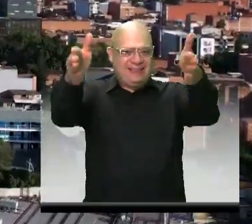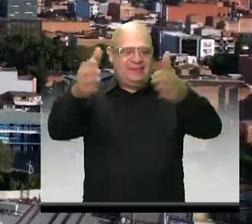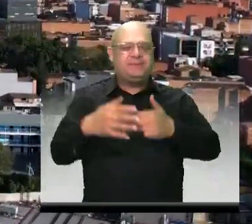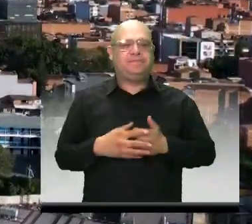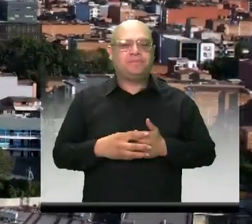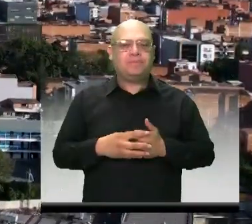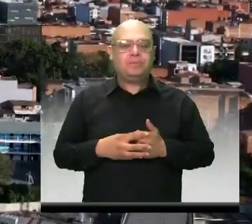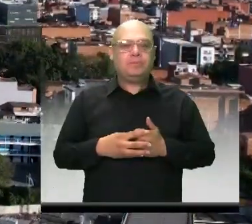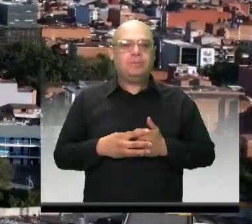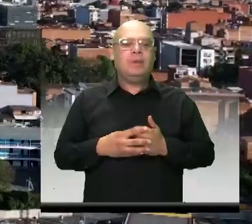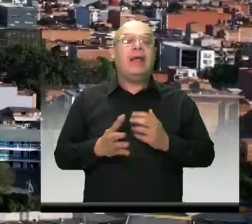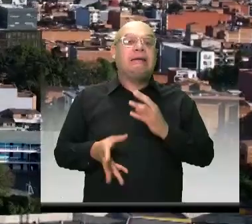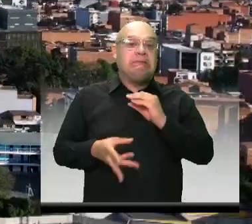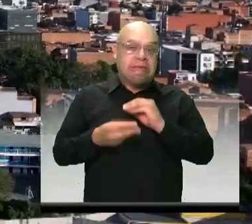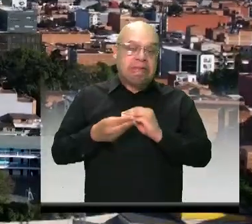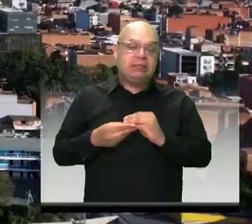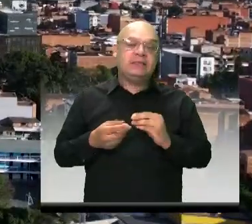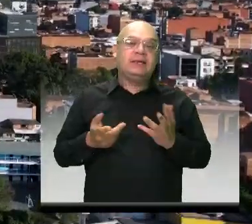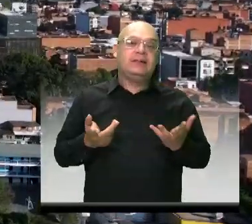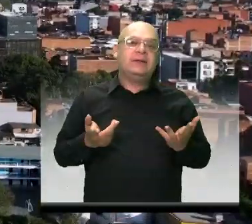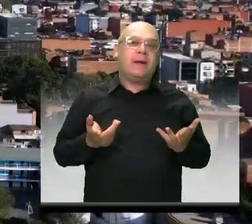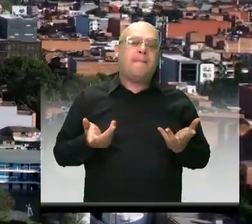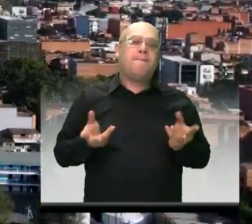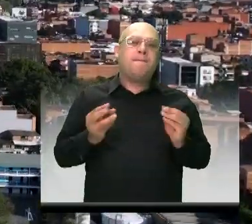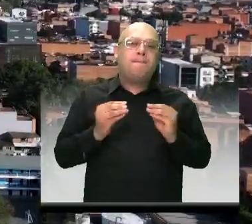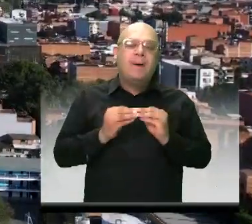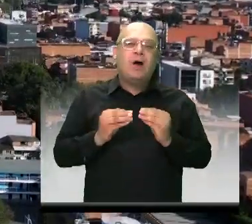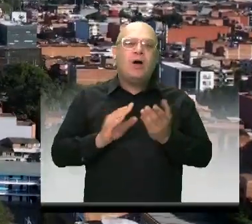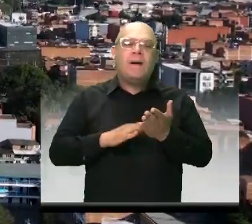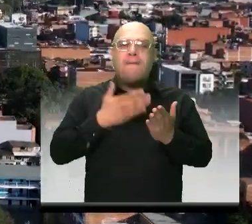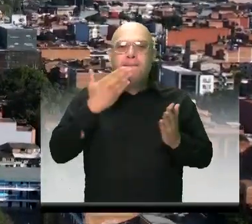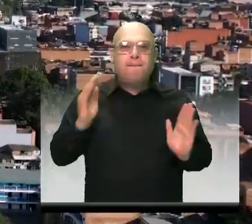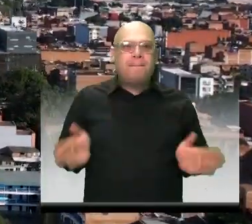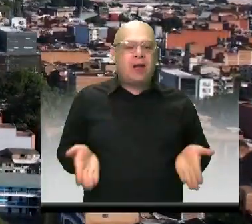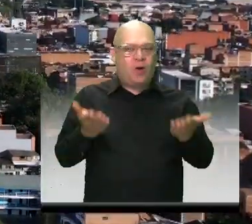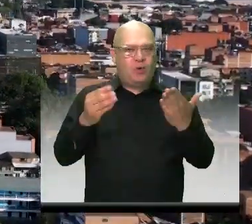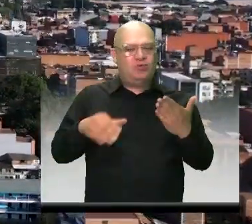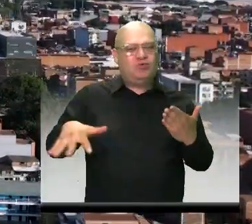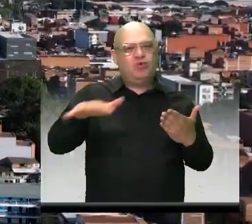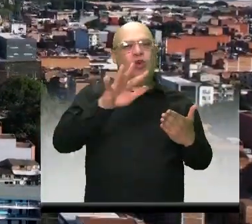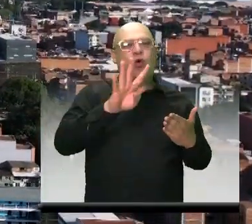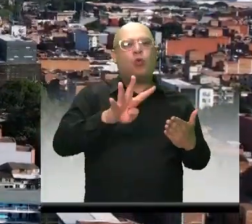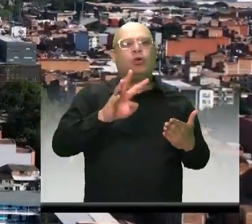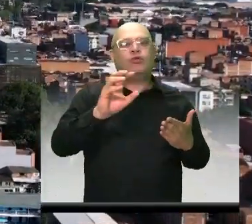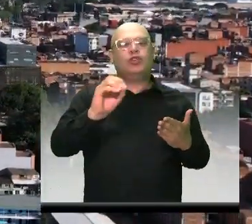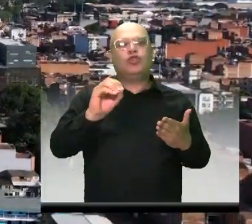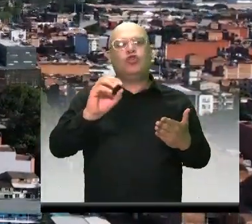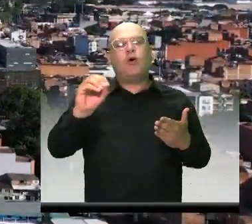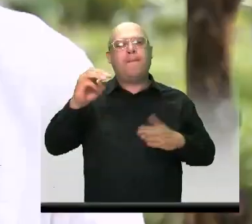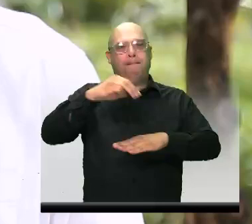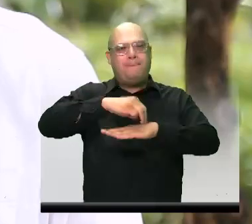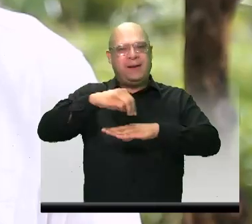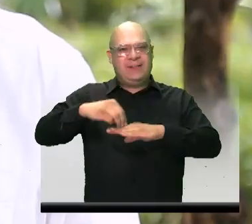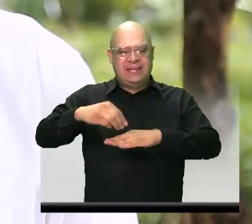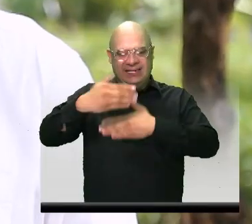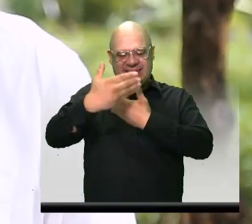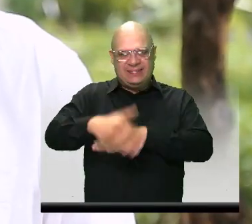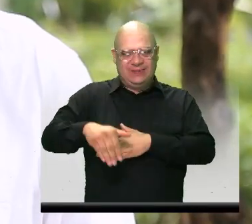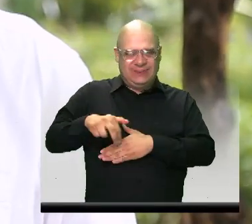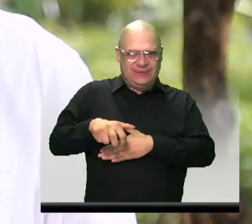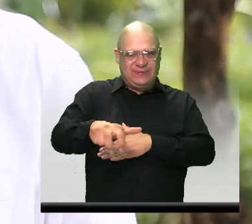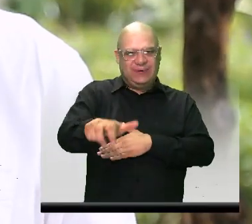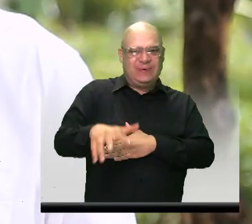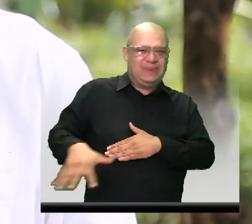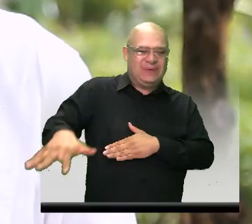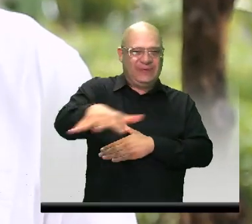Adicionalmente a eso se va a construir y mejorar también más de 400 metros lineales de andenes del entorno del